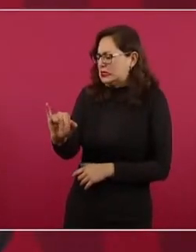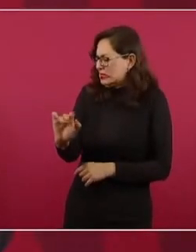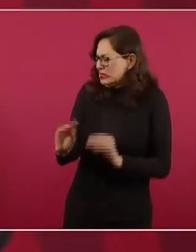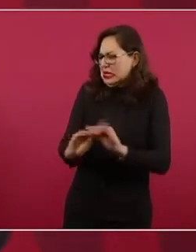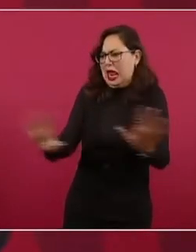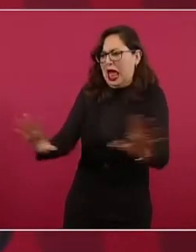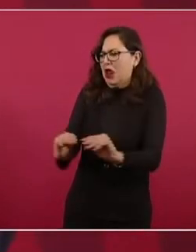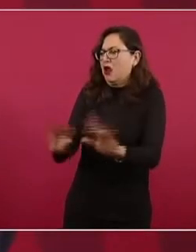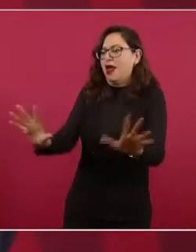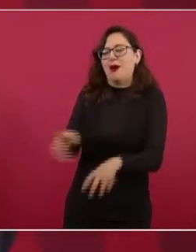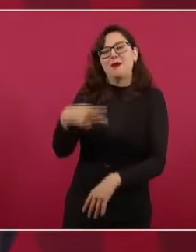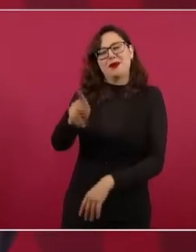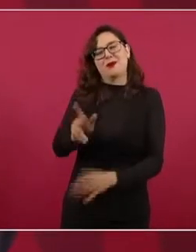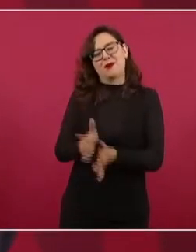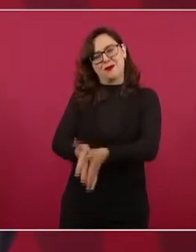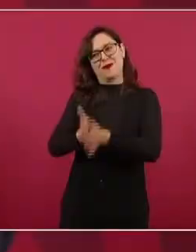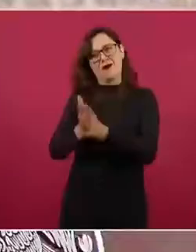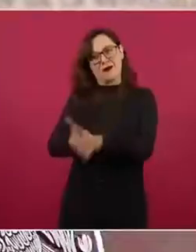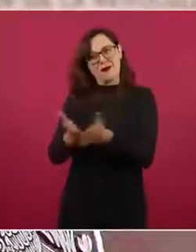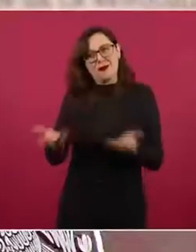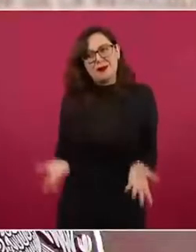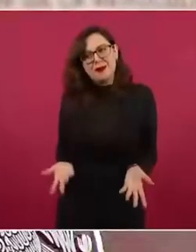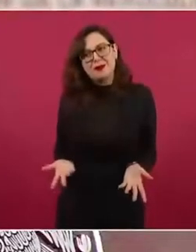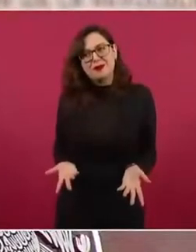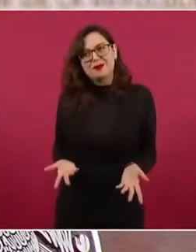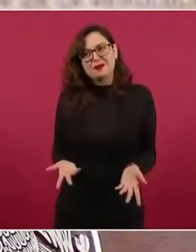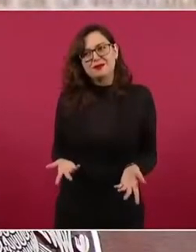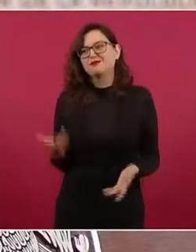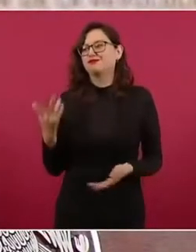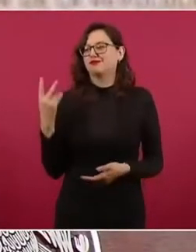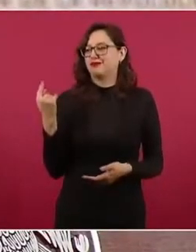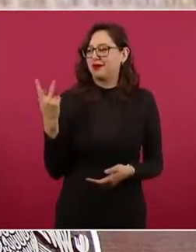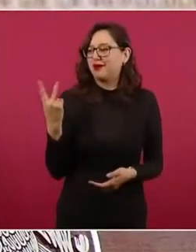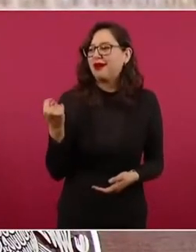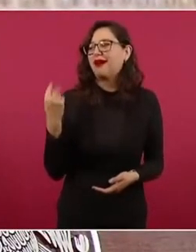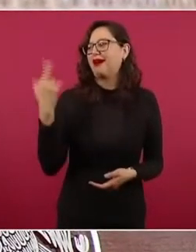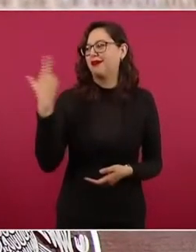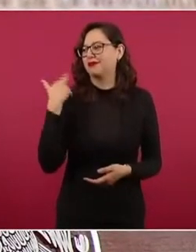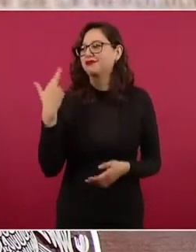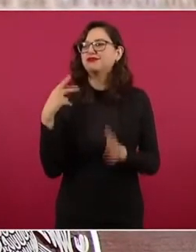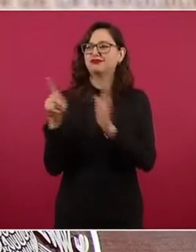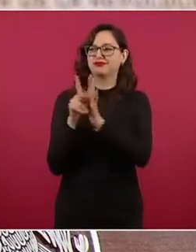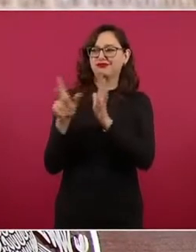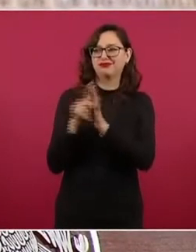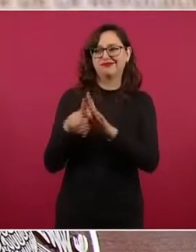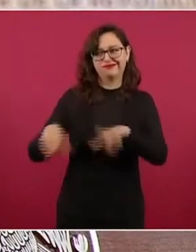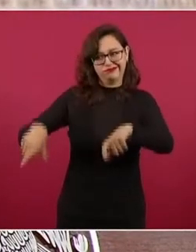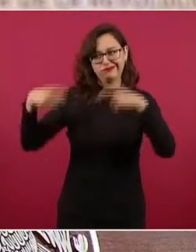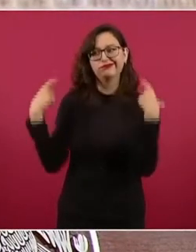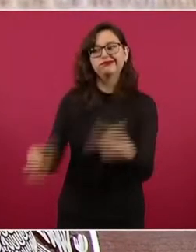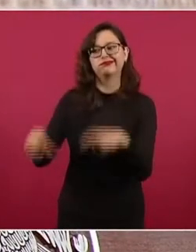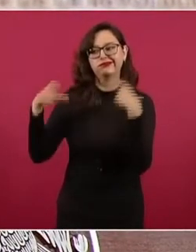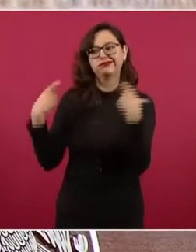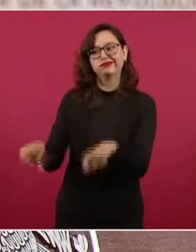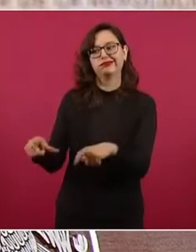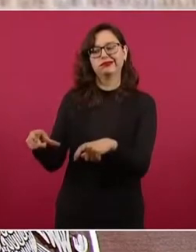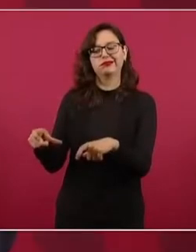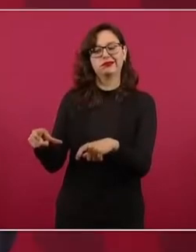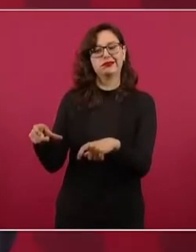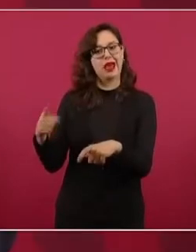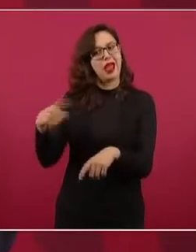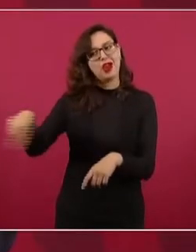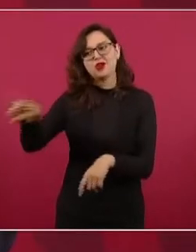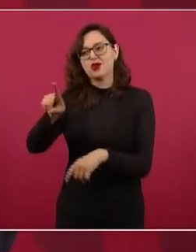todos sometidos